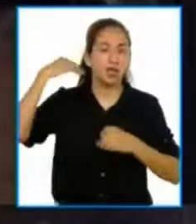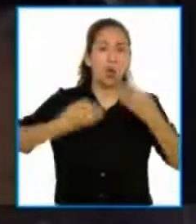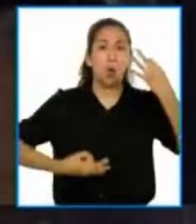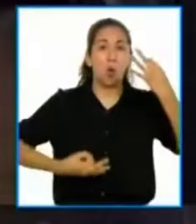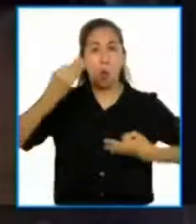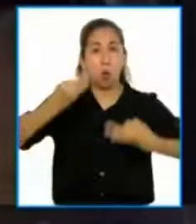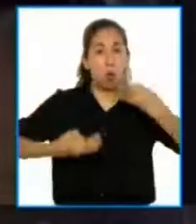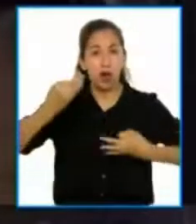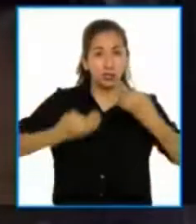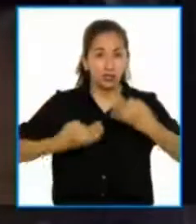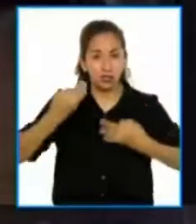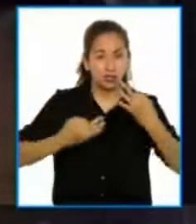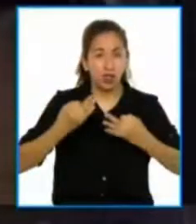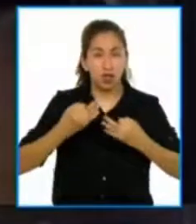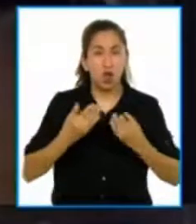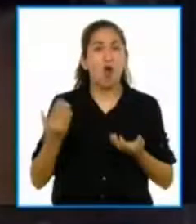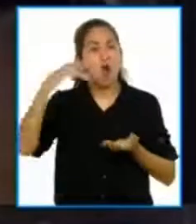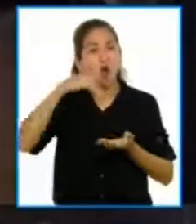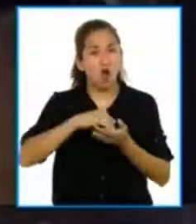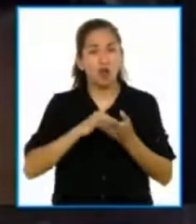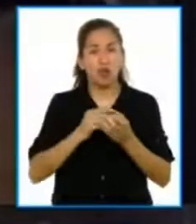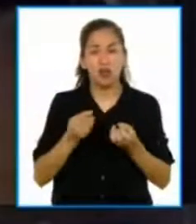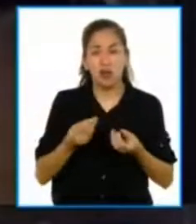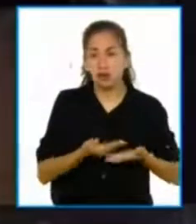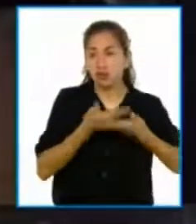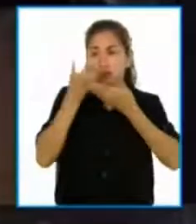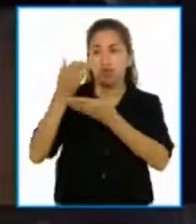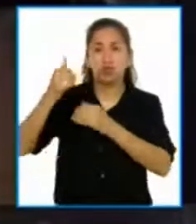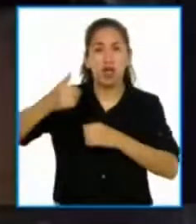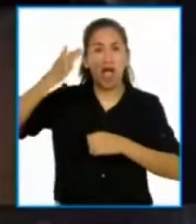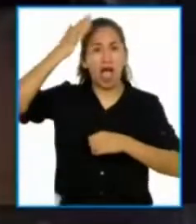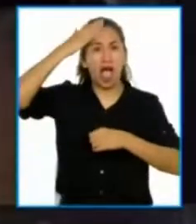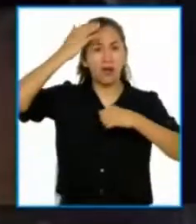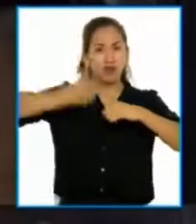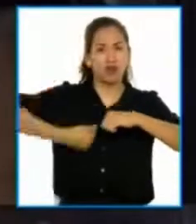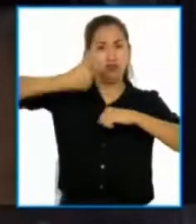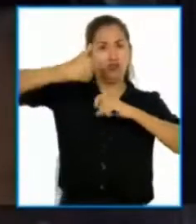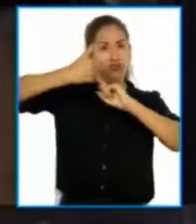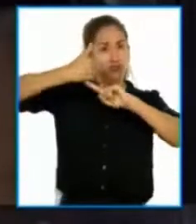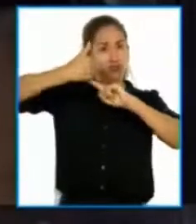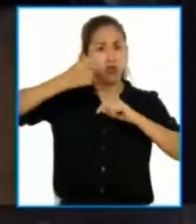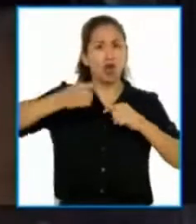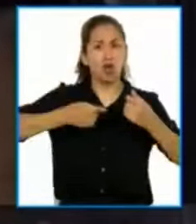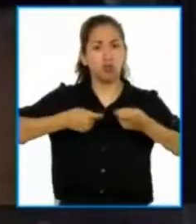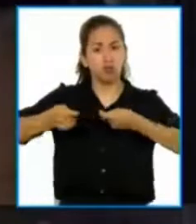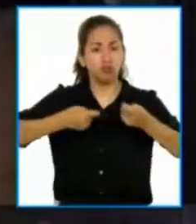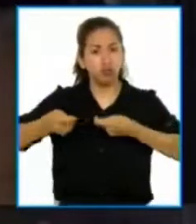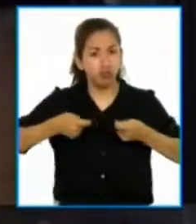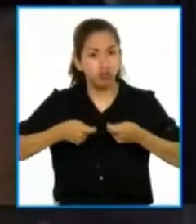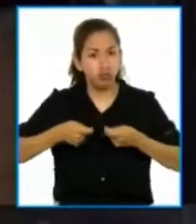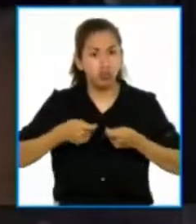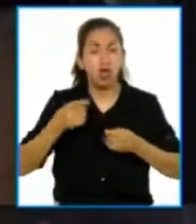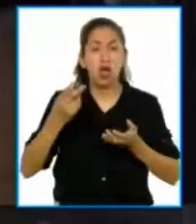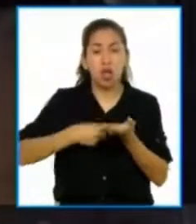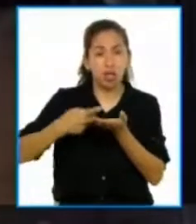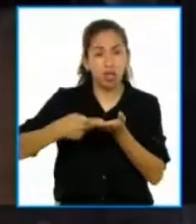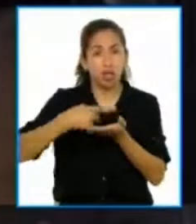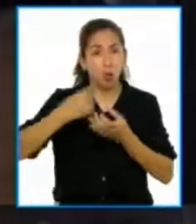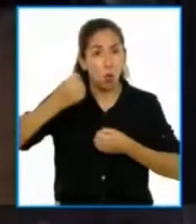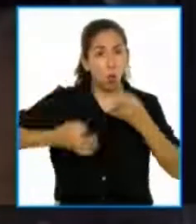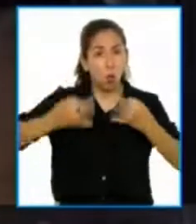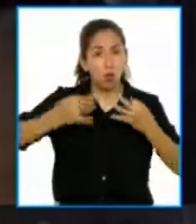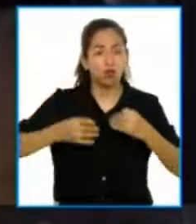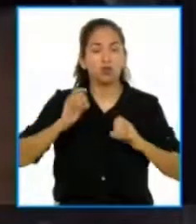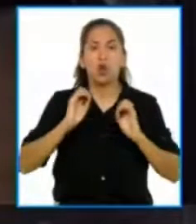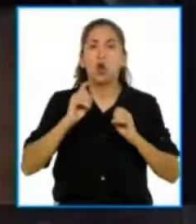anteriormente, para frenar, si vale la pena esta palabra, esto que parece tener ya unos votos